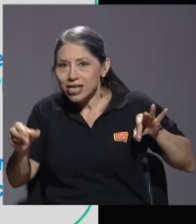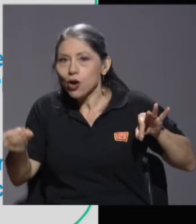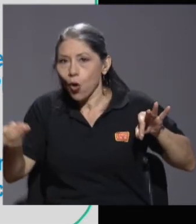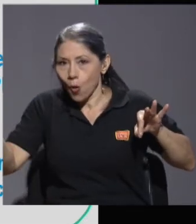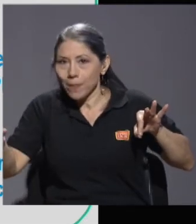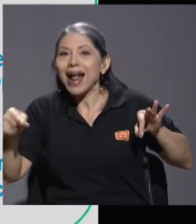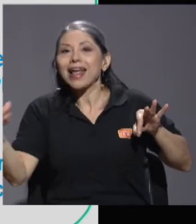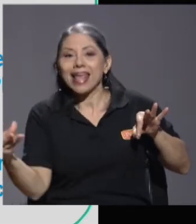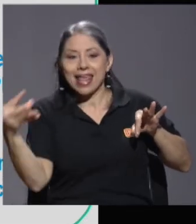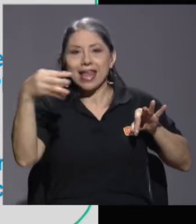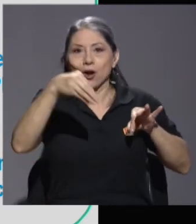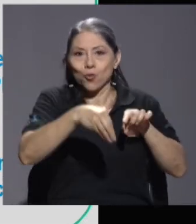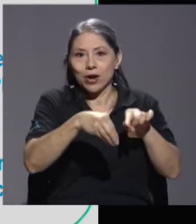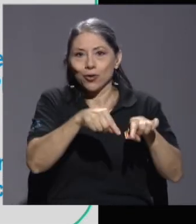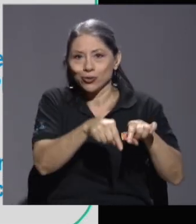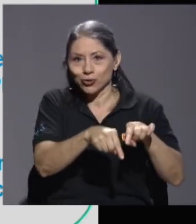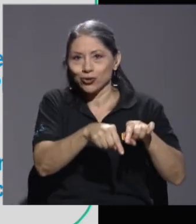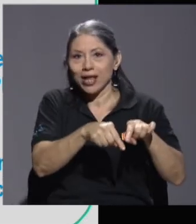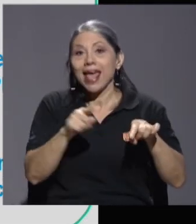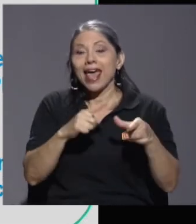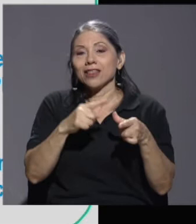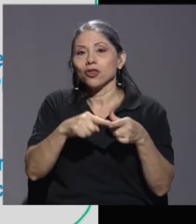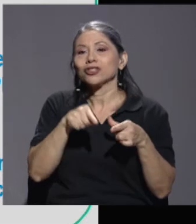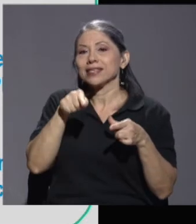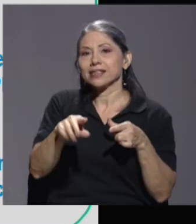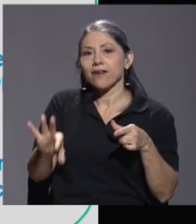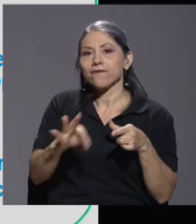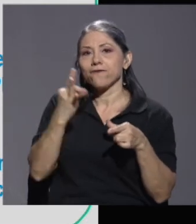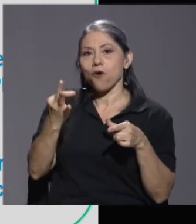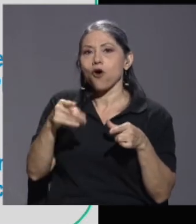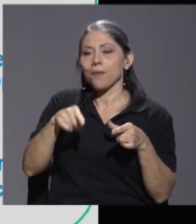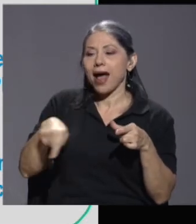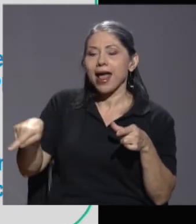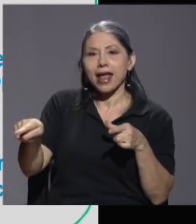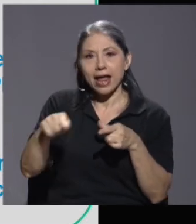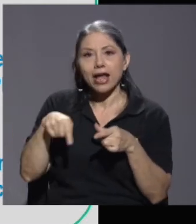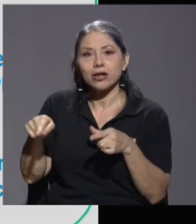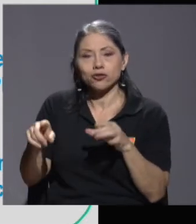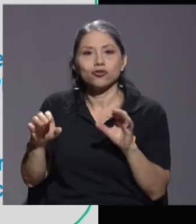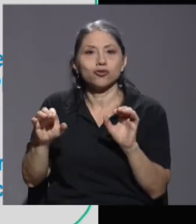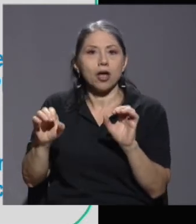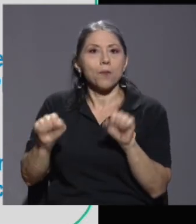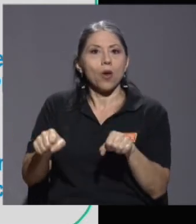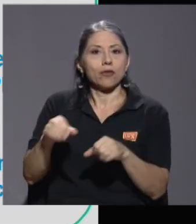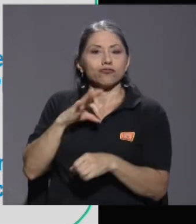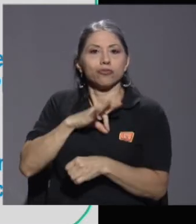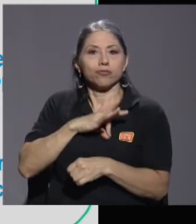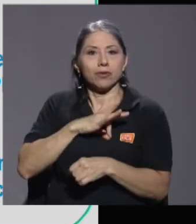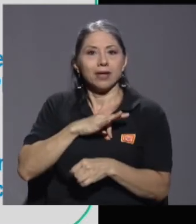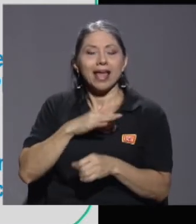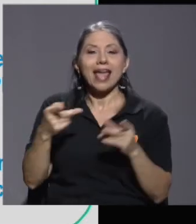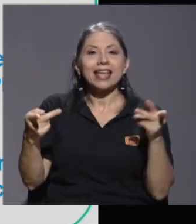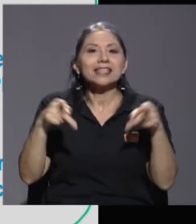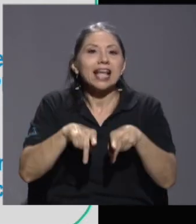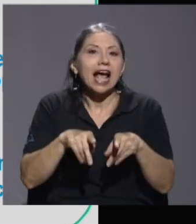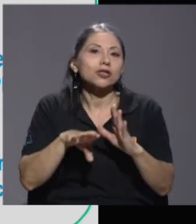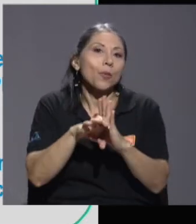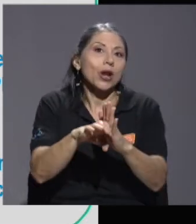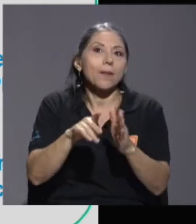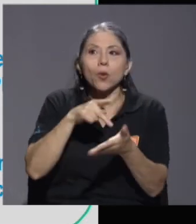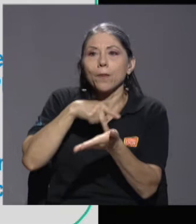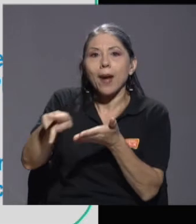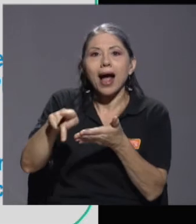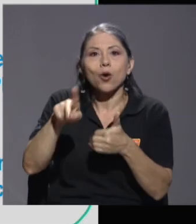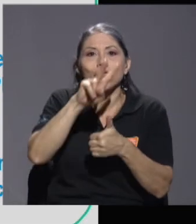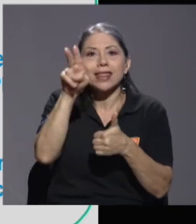este momento están consumiendo, hogares de menores ingresos y que están pagando una tasa de impuesto elevada. En este caso serían lo del internet, de